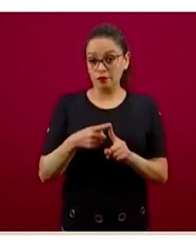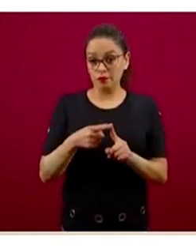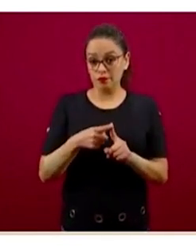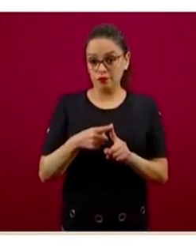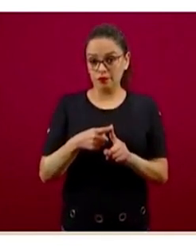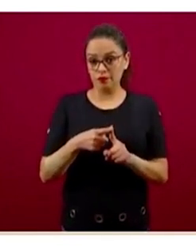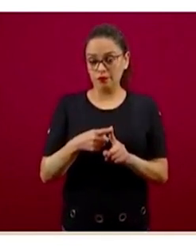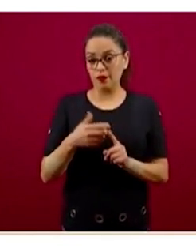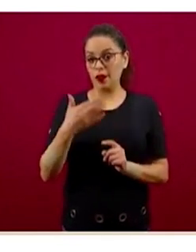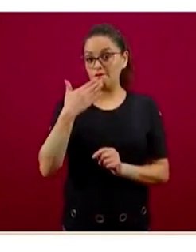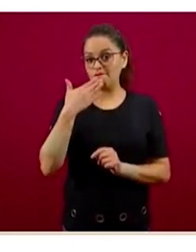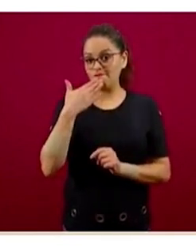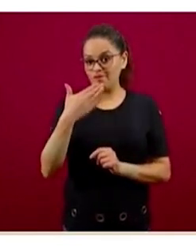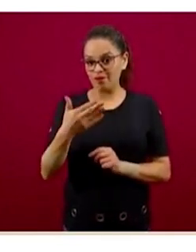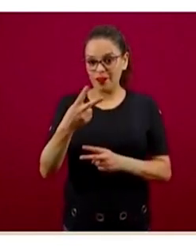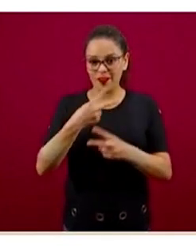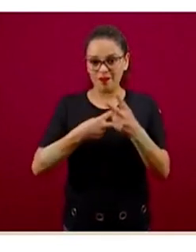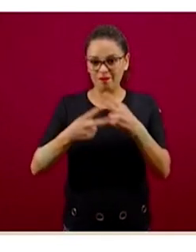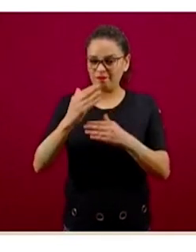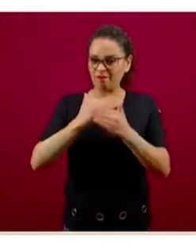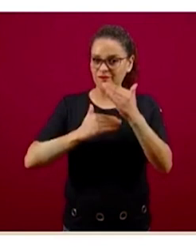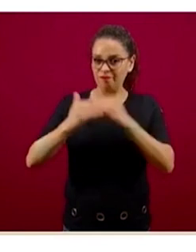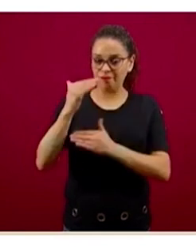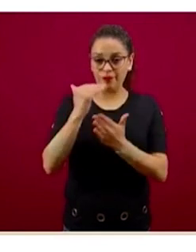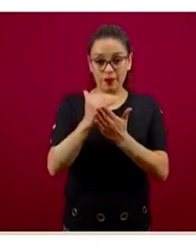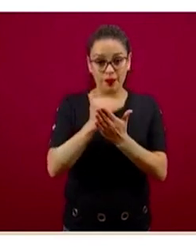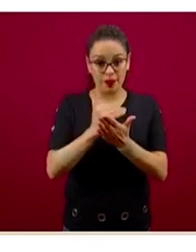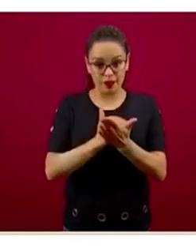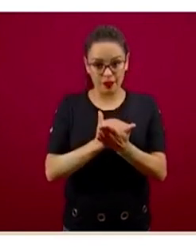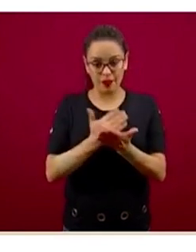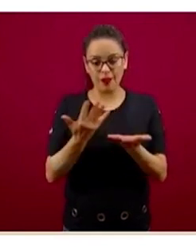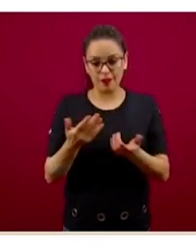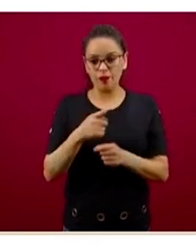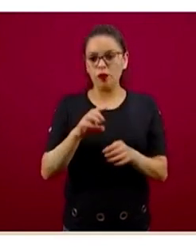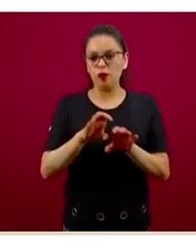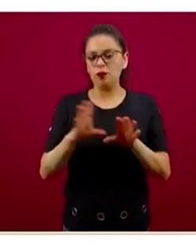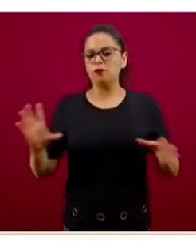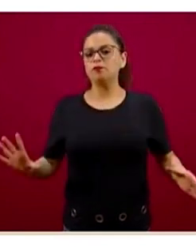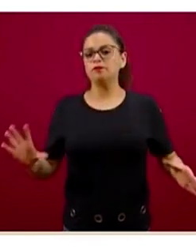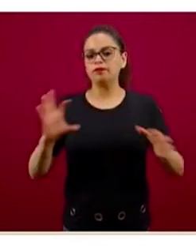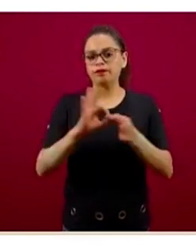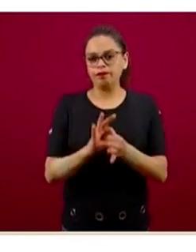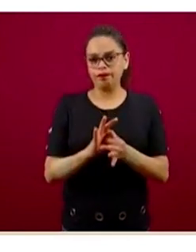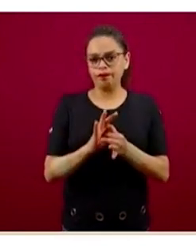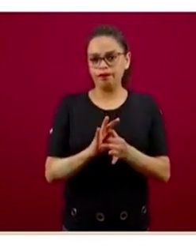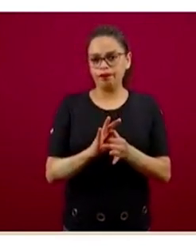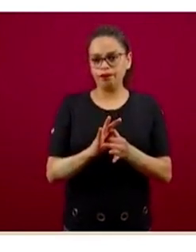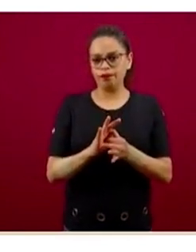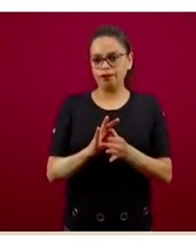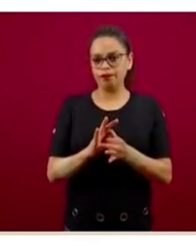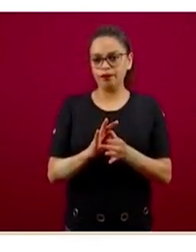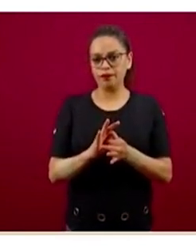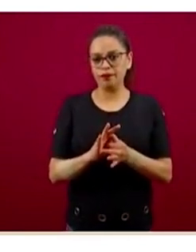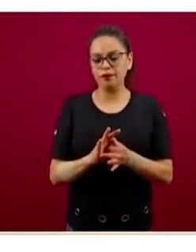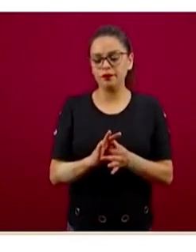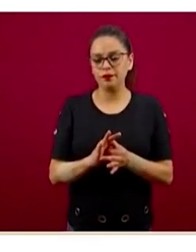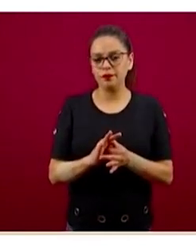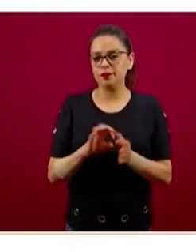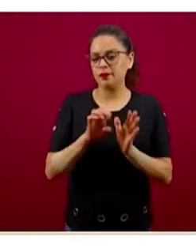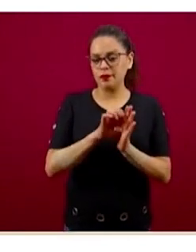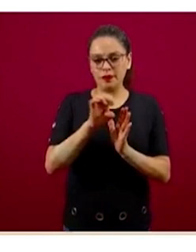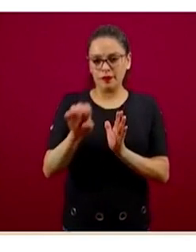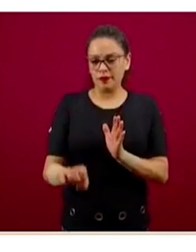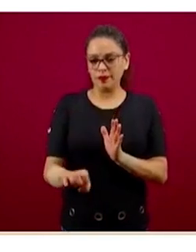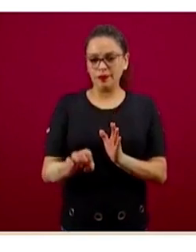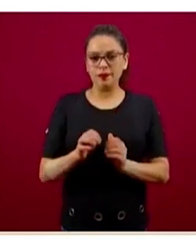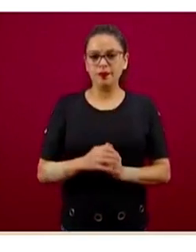es la conexión que hay entre la sociedad civil organizada y para poner un ejemplo es